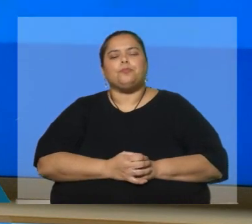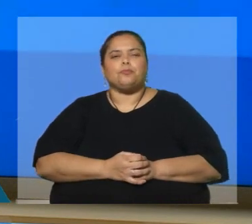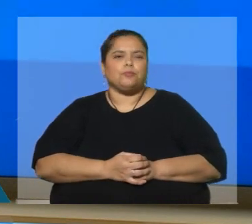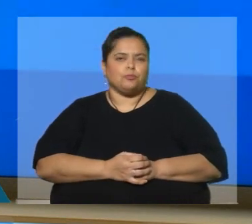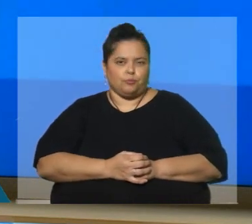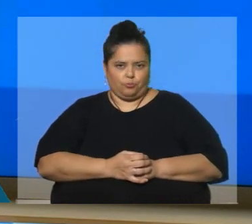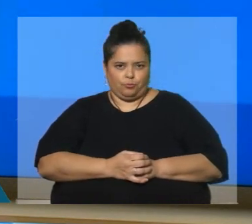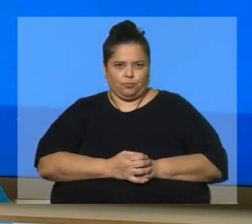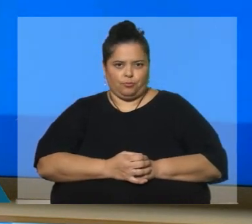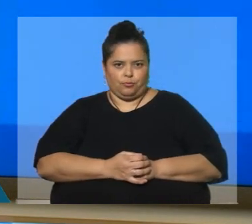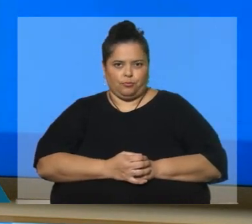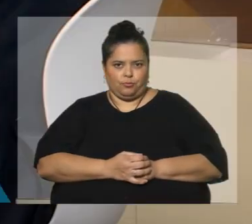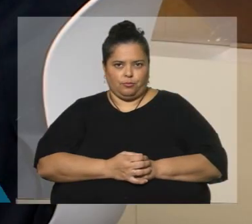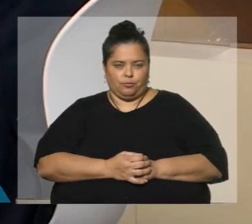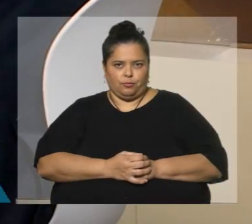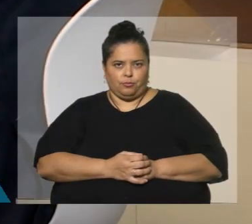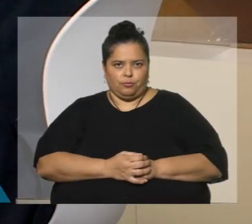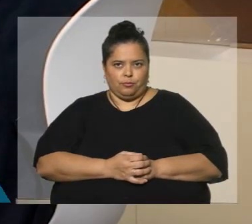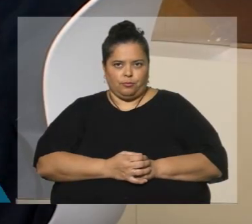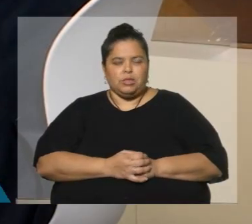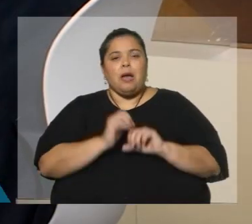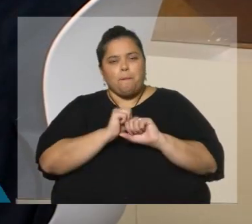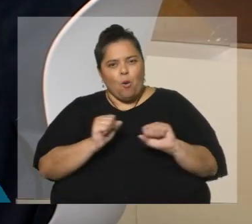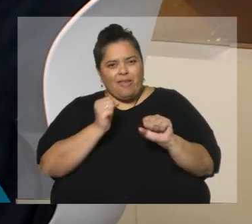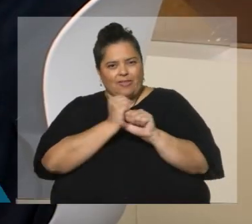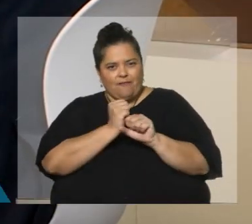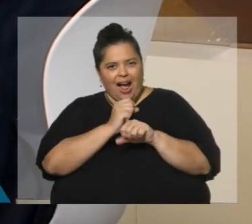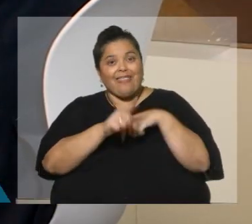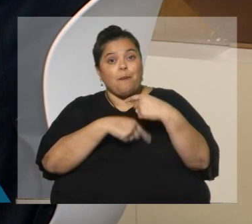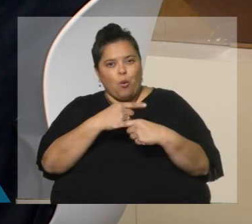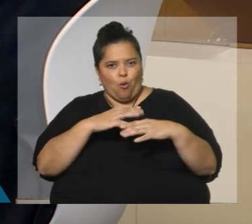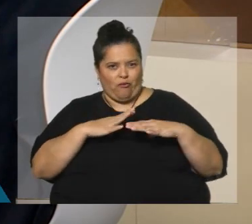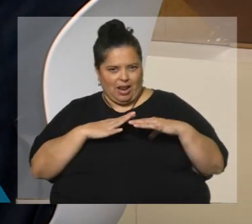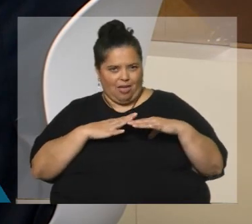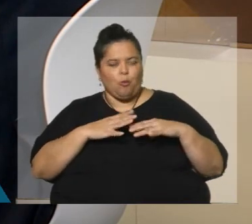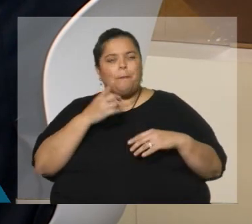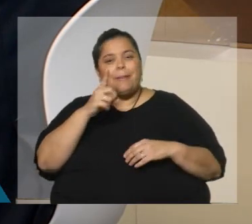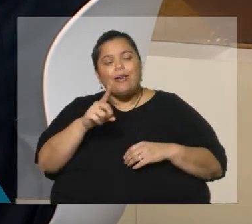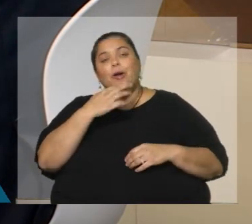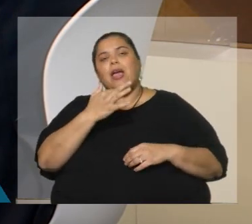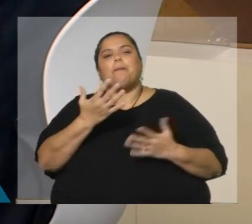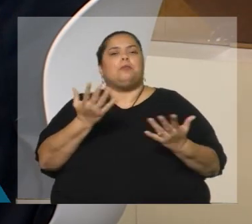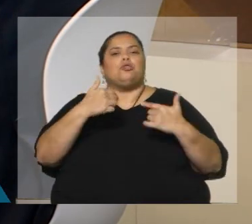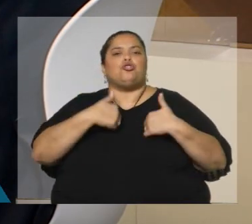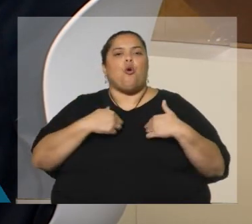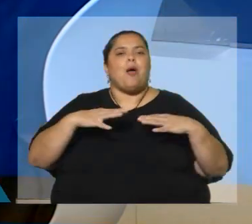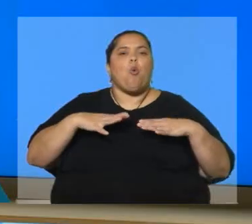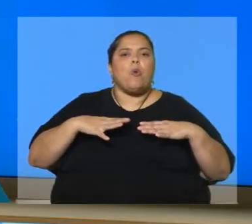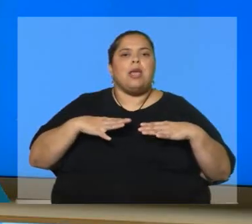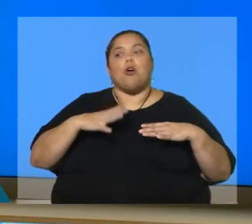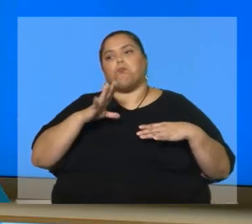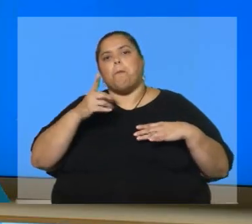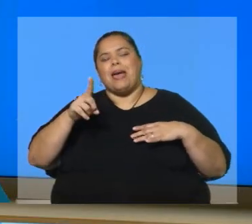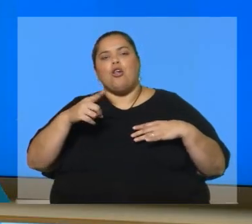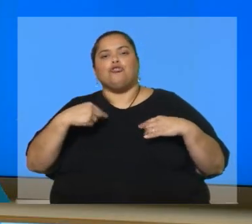la habilitación, digamos, de poder trabajar después que uno se jubila. Pero le quiero preguntar ahí, si yo me jubilo y quiero seguir trabajando, pero ahí